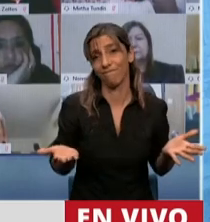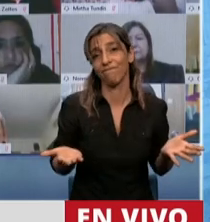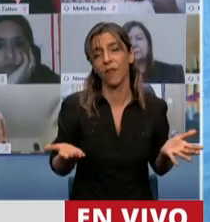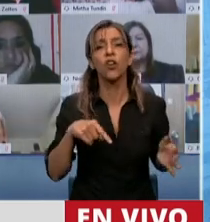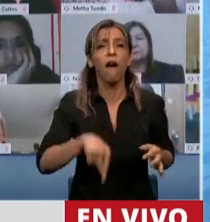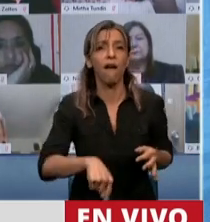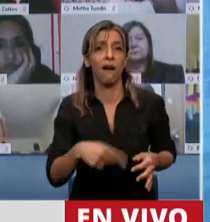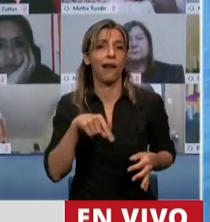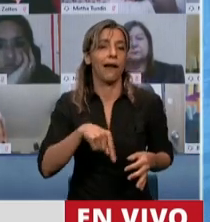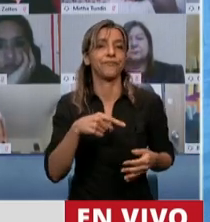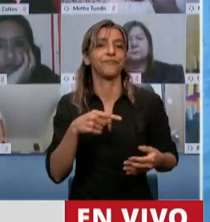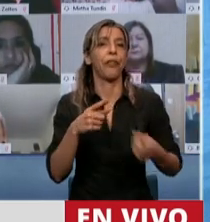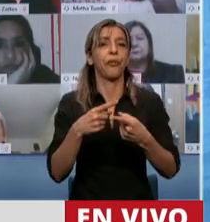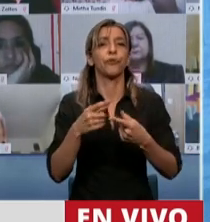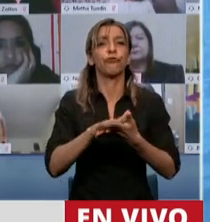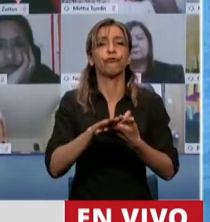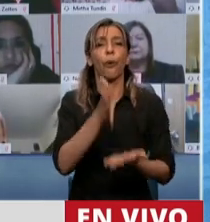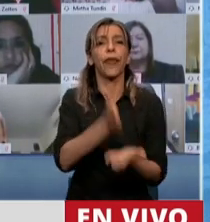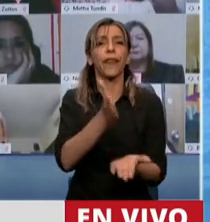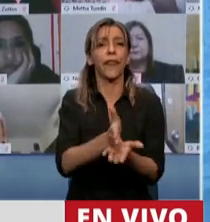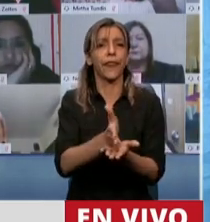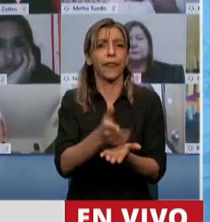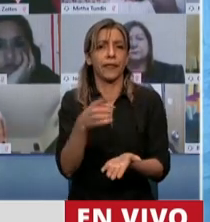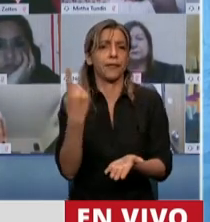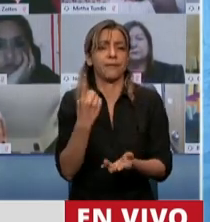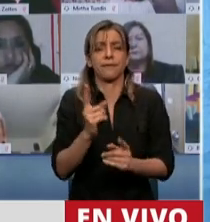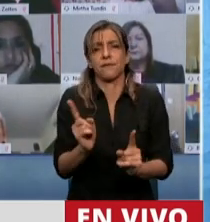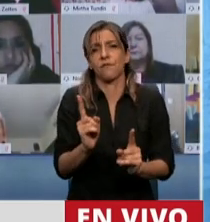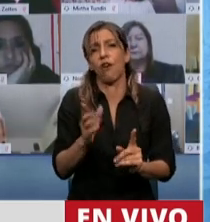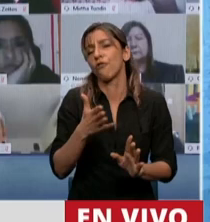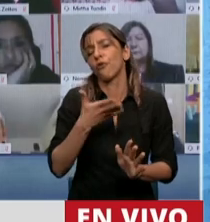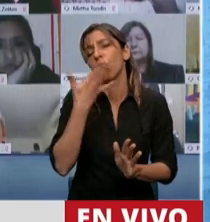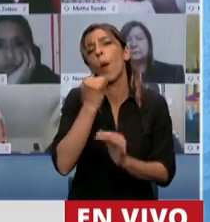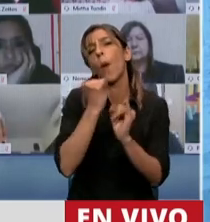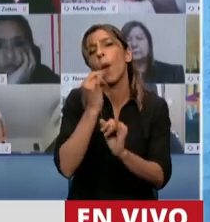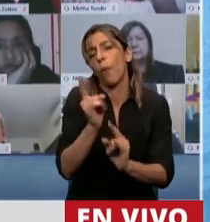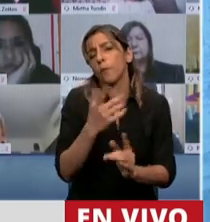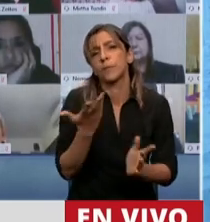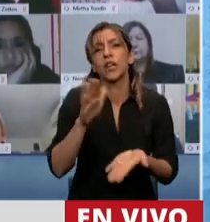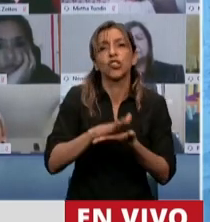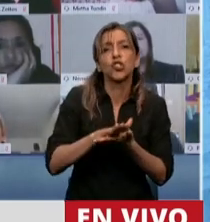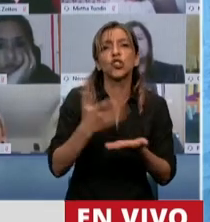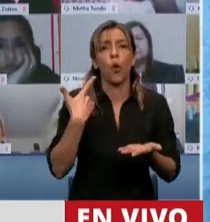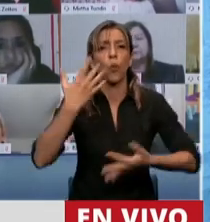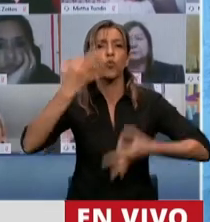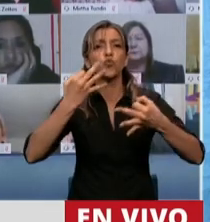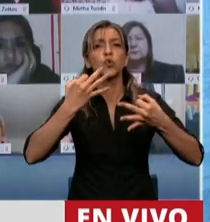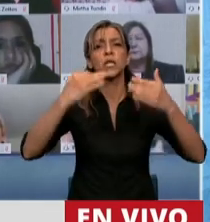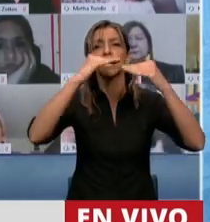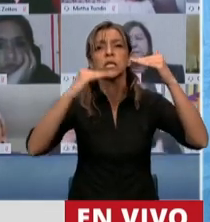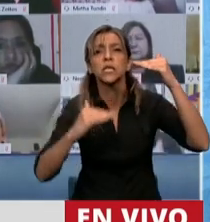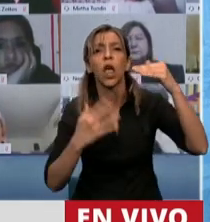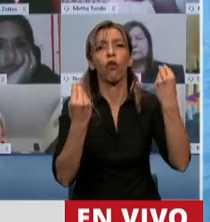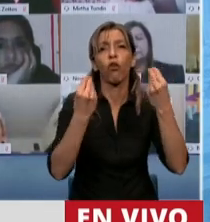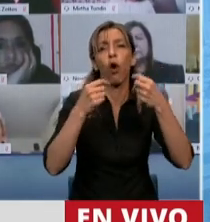entrar en una discusión de derecho puro no voy a hablar de la pirámide jurídica ni voy a andar por los meandros del mundo de la